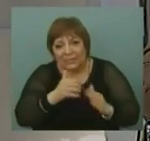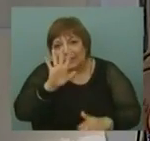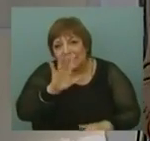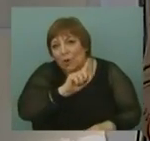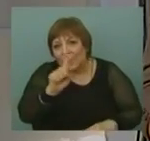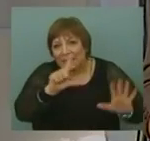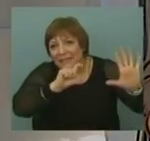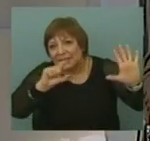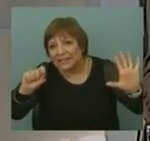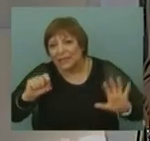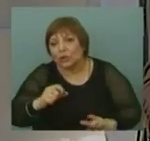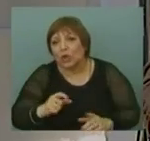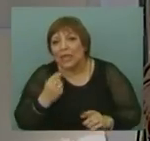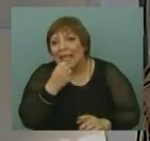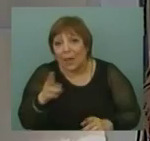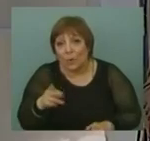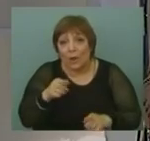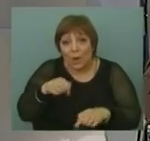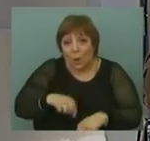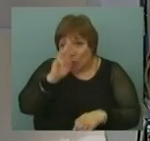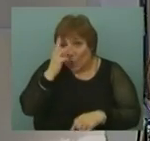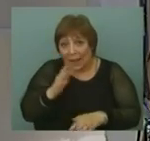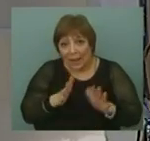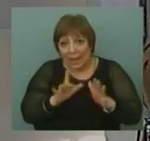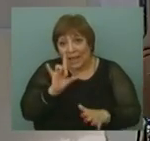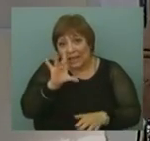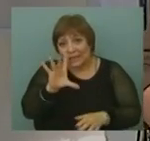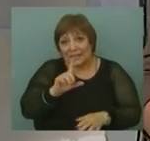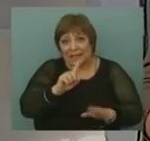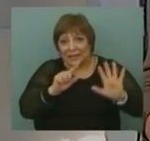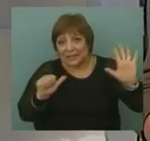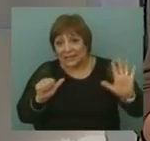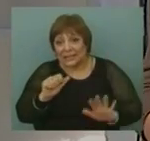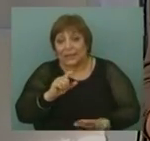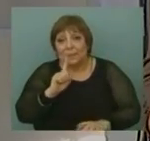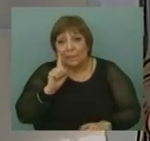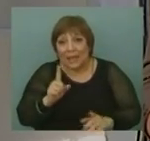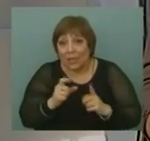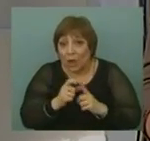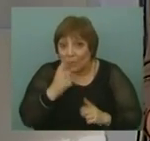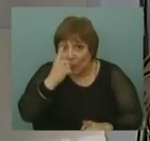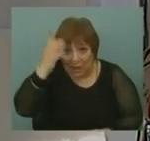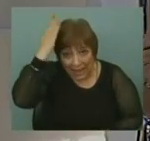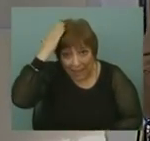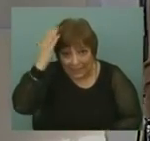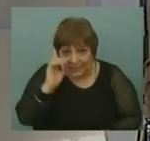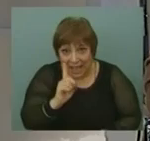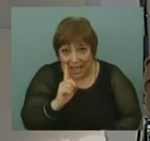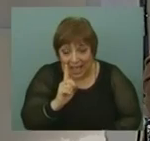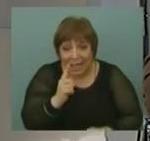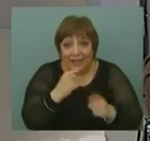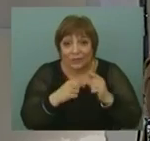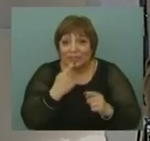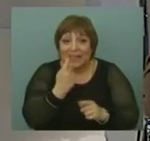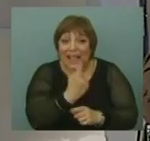.700 euros, mientras que, por ejemplo, el PBI de Uruguay estamos entre los 15.000 y los 16.000 dólares, per cápita me refiero. Entonces, es